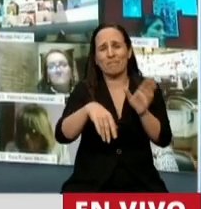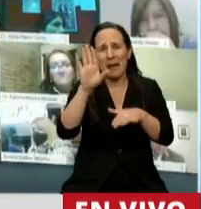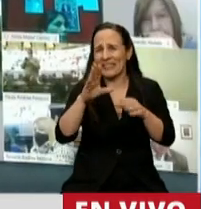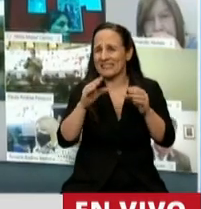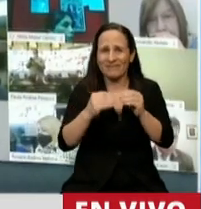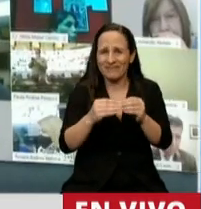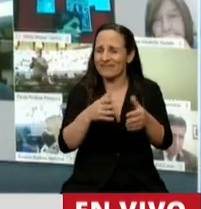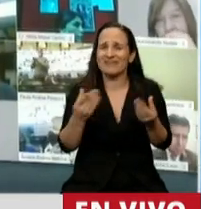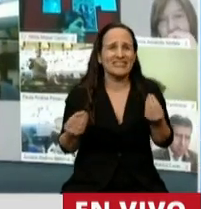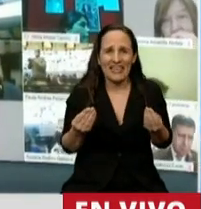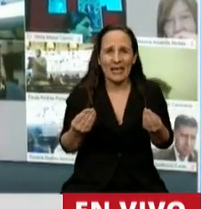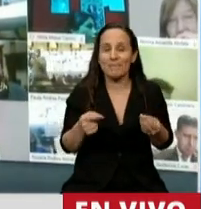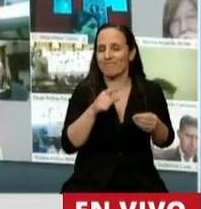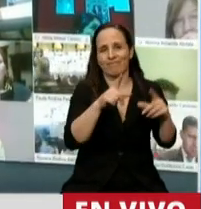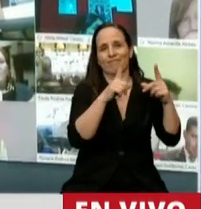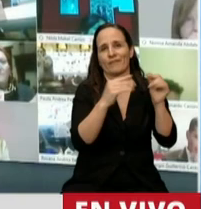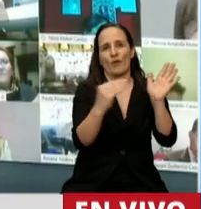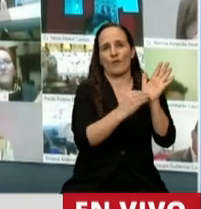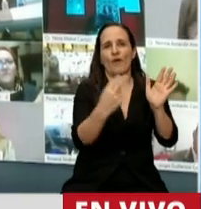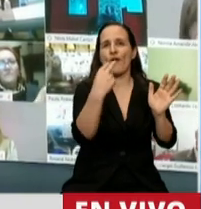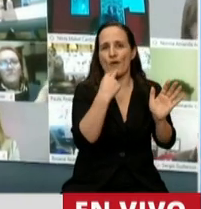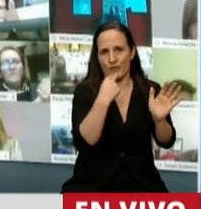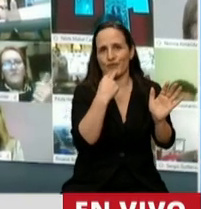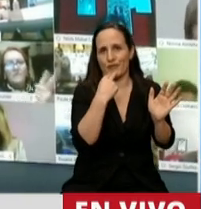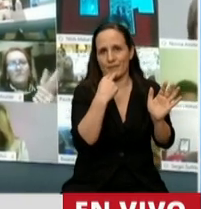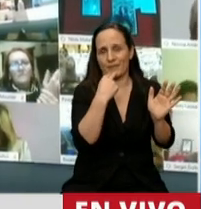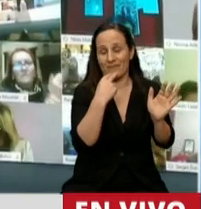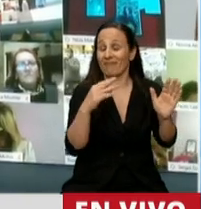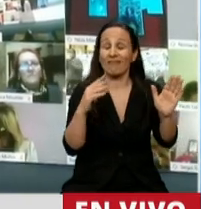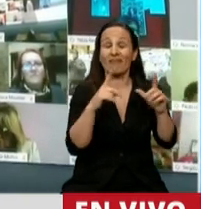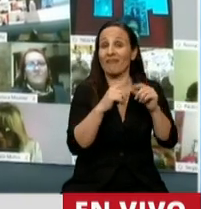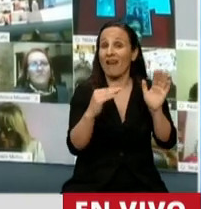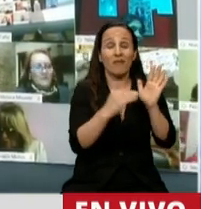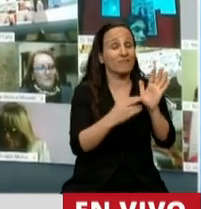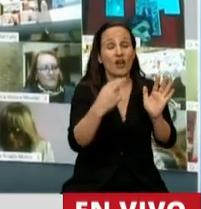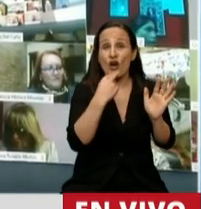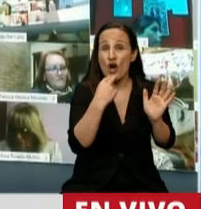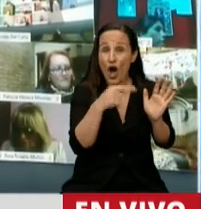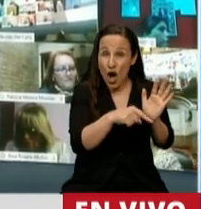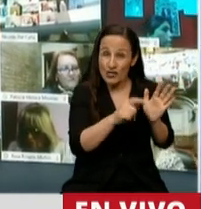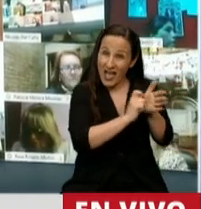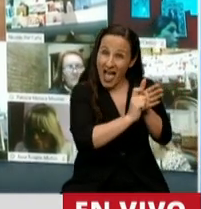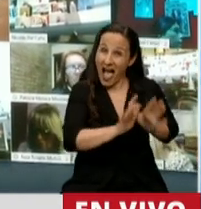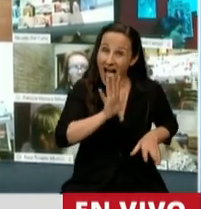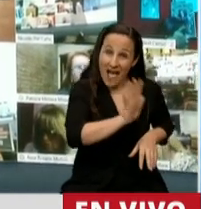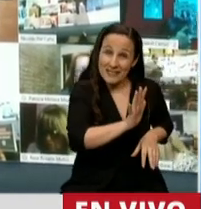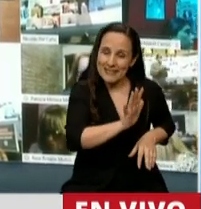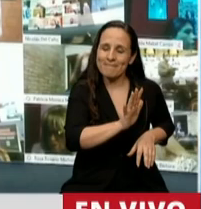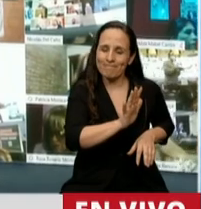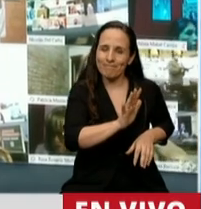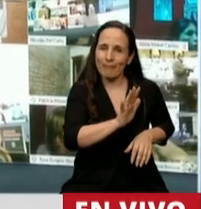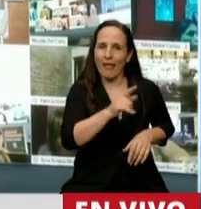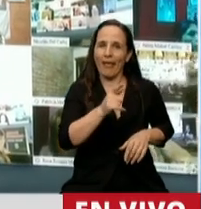enmascarado en el artículo 11. Este artículo 11 está posibilitando que amigos del